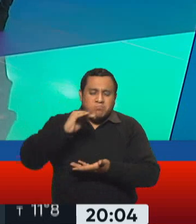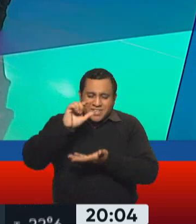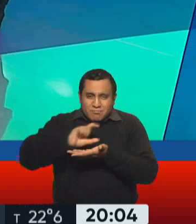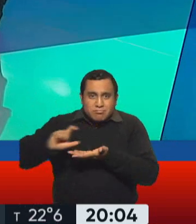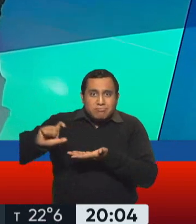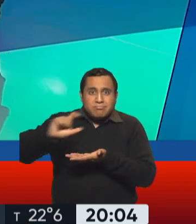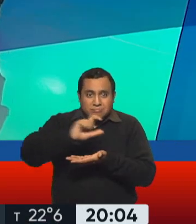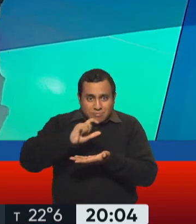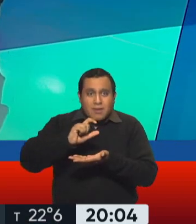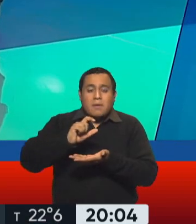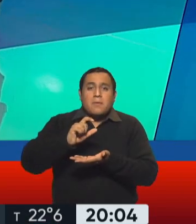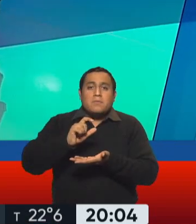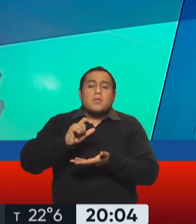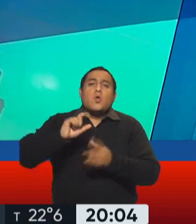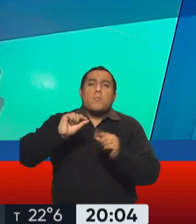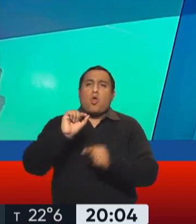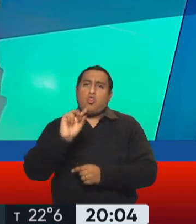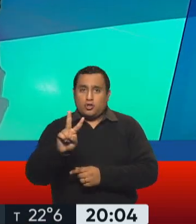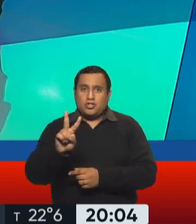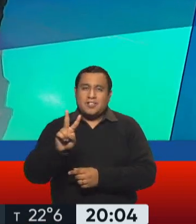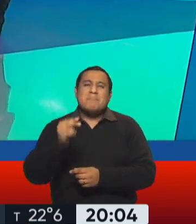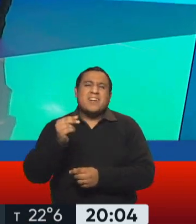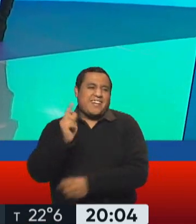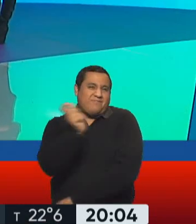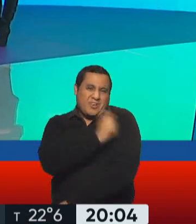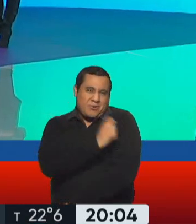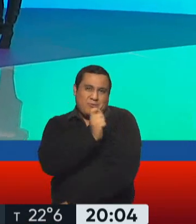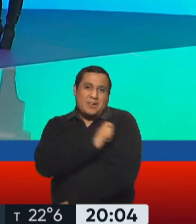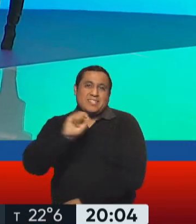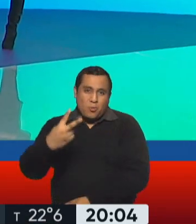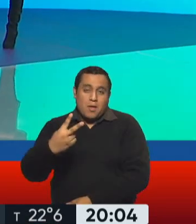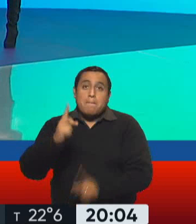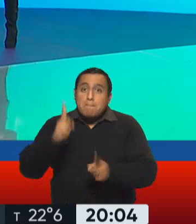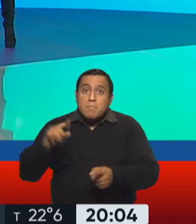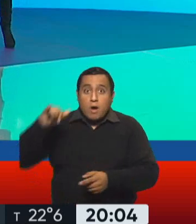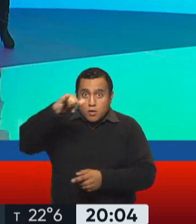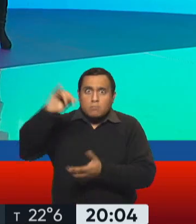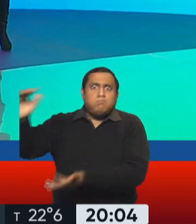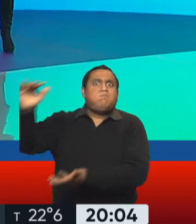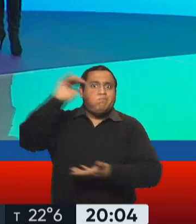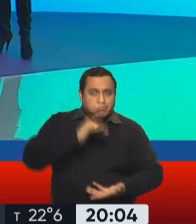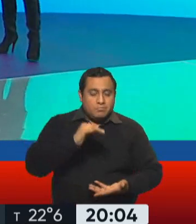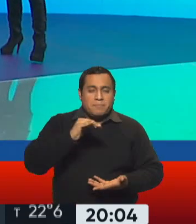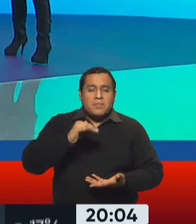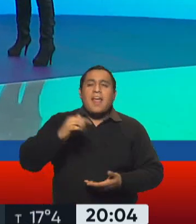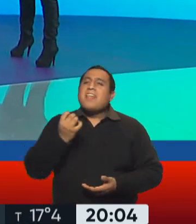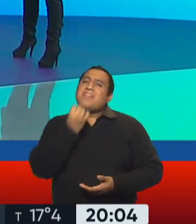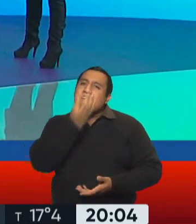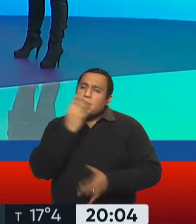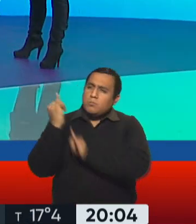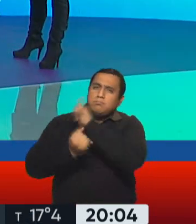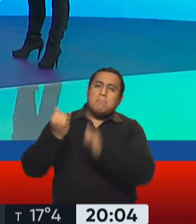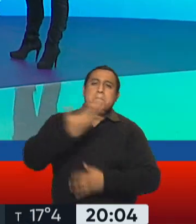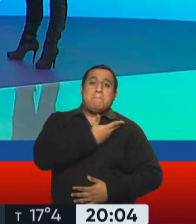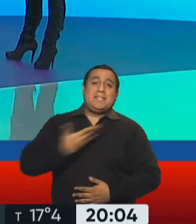B, el componente 2, la segunda aplicación en el mismo vuelo. Es por eso que rescatamos las declaraciones que hizo en las últimas horas